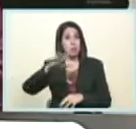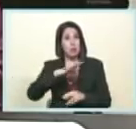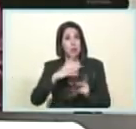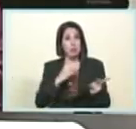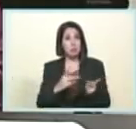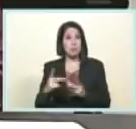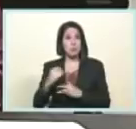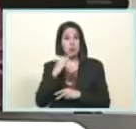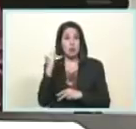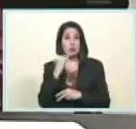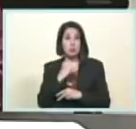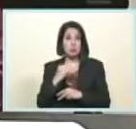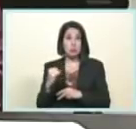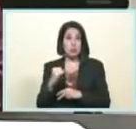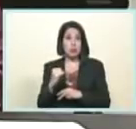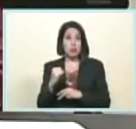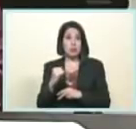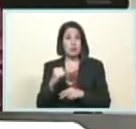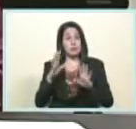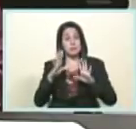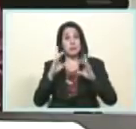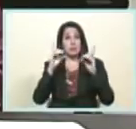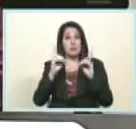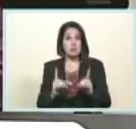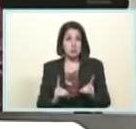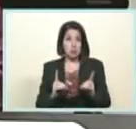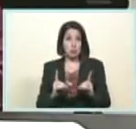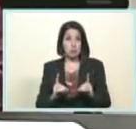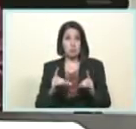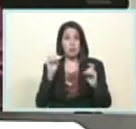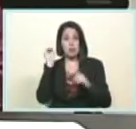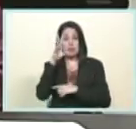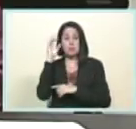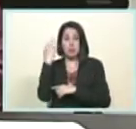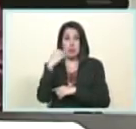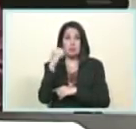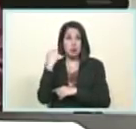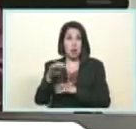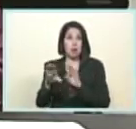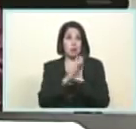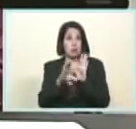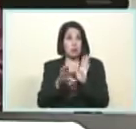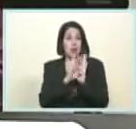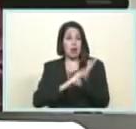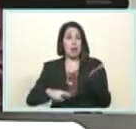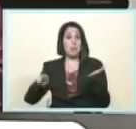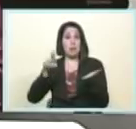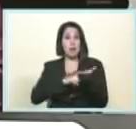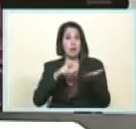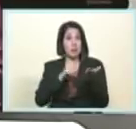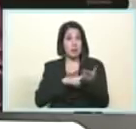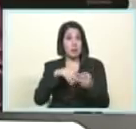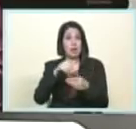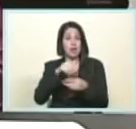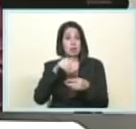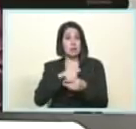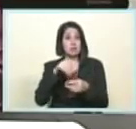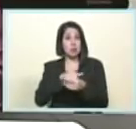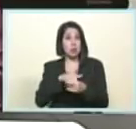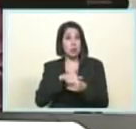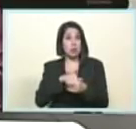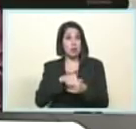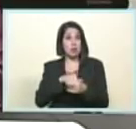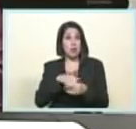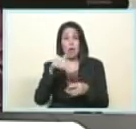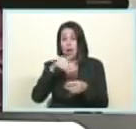que desde diciembre pasado estamos en una batalla por el cono monetario por estabilizar el billete hemos sufrido un ataque dirigido